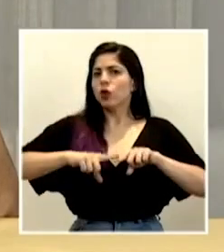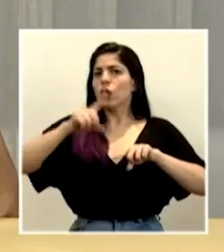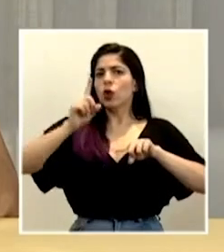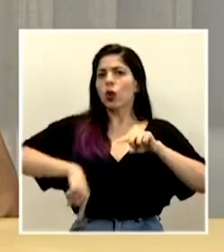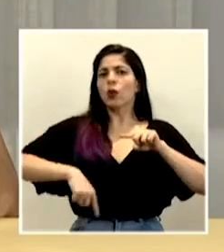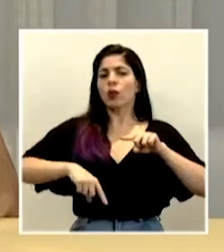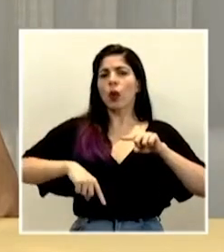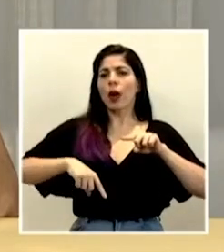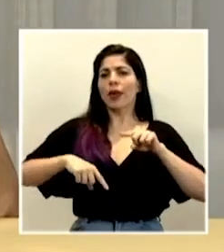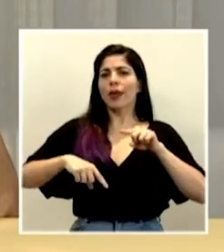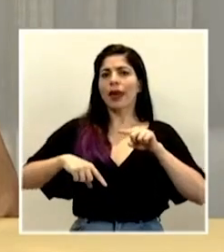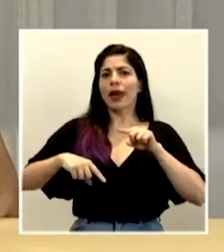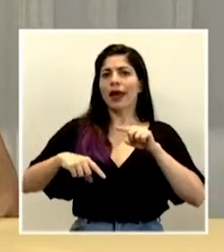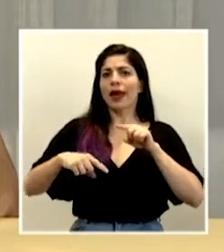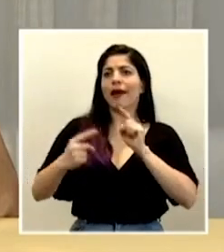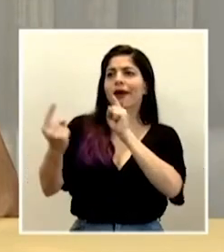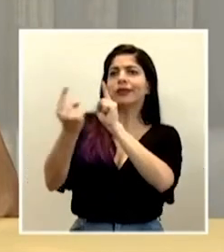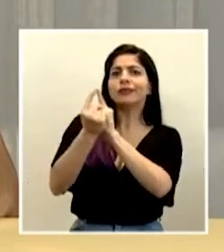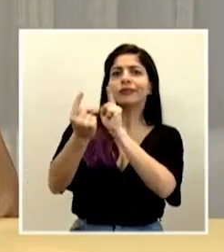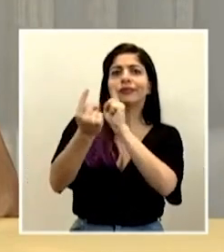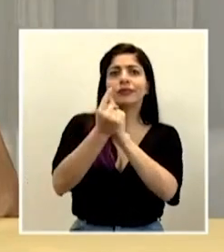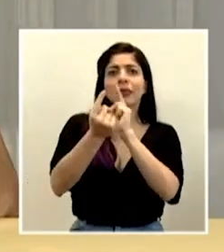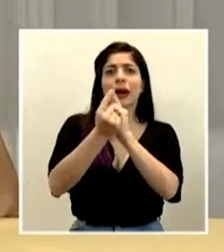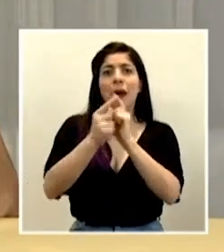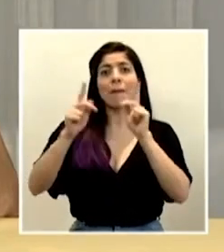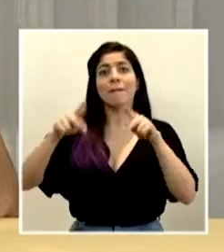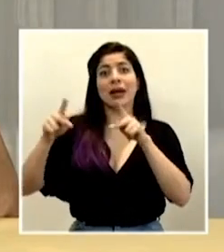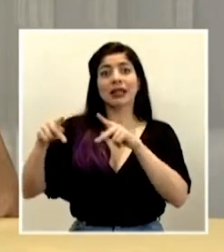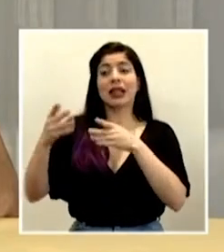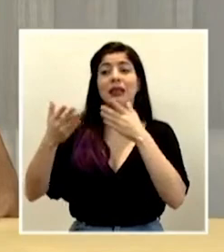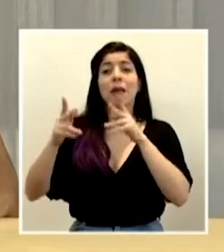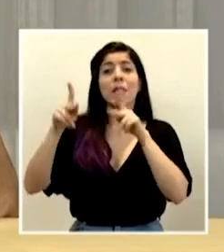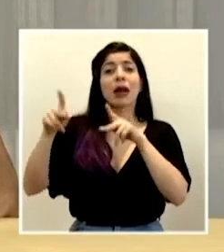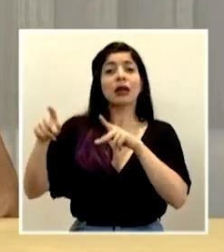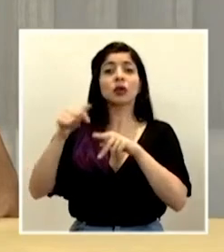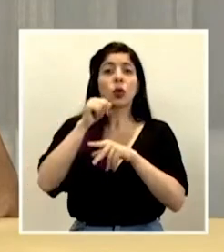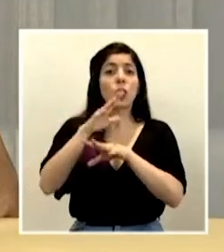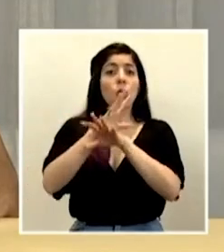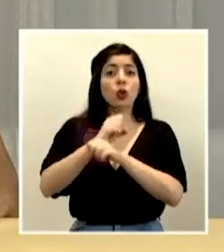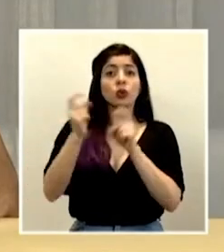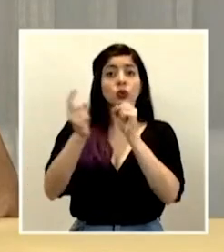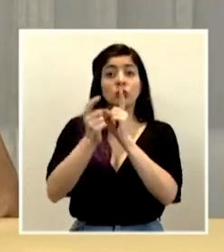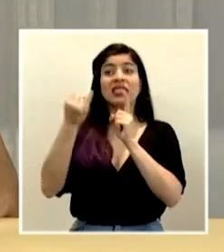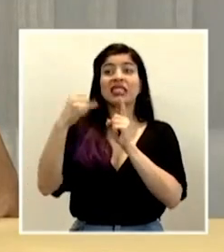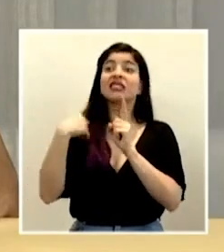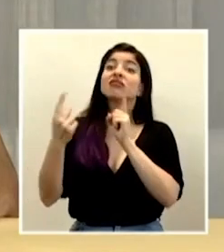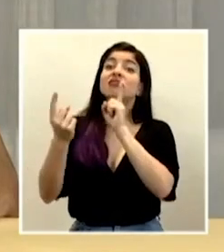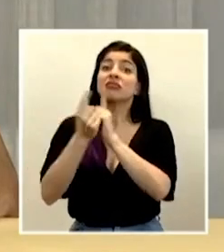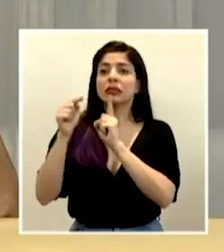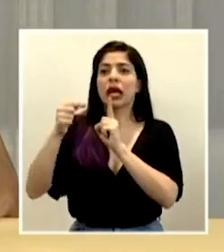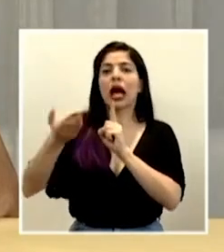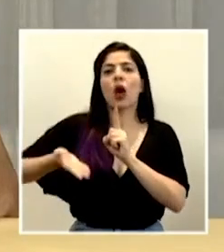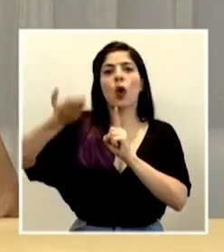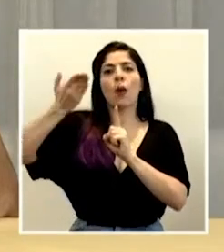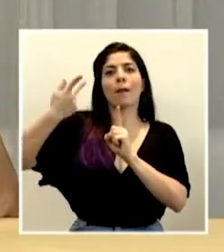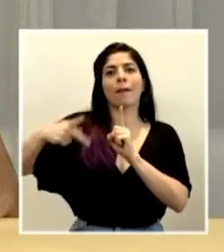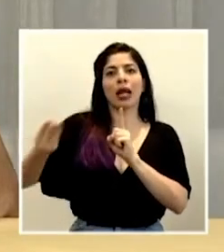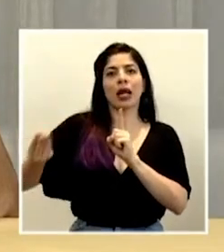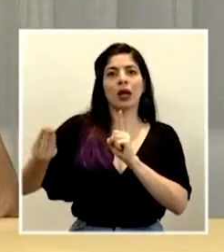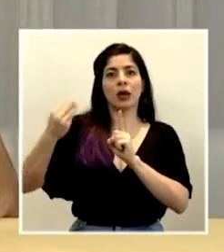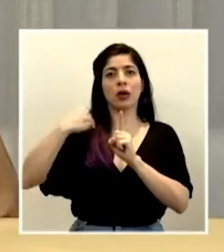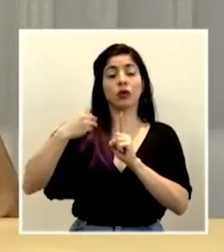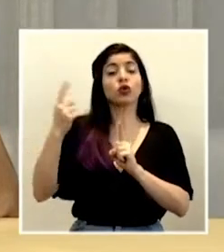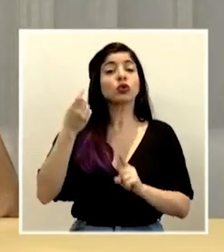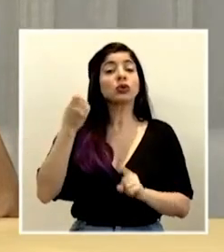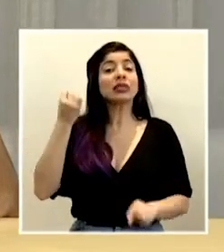estar encontrándonos con personas que normalmente no compartimos. Hay un riesgo incrementado de transmisión. Solamente si se